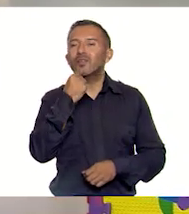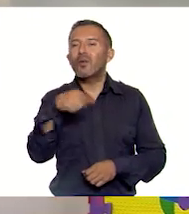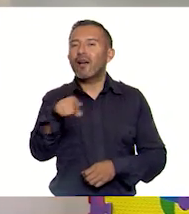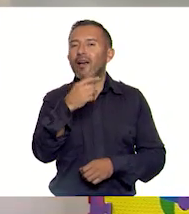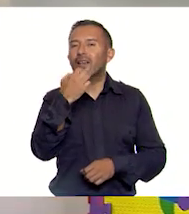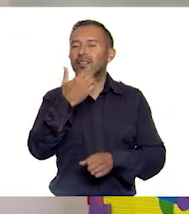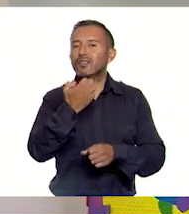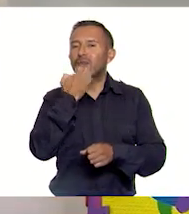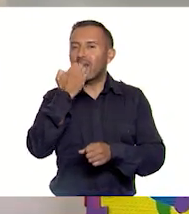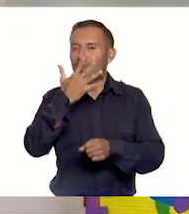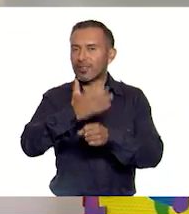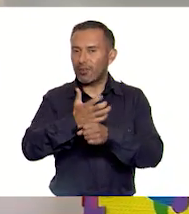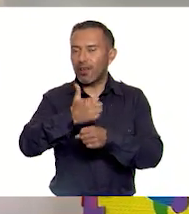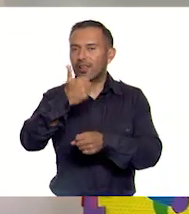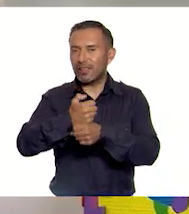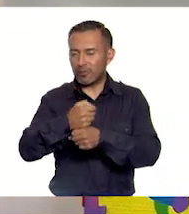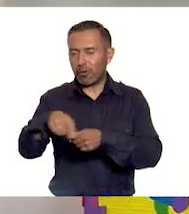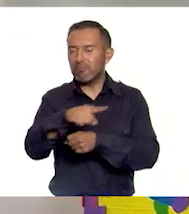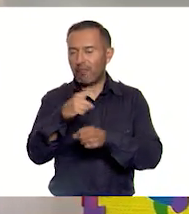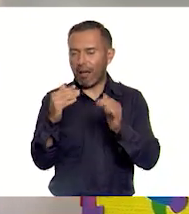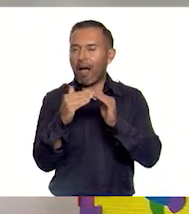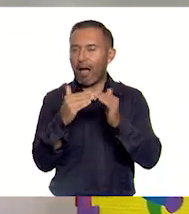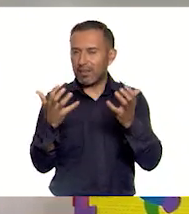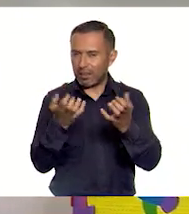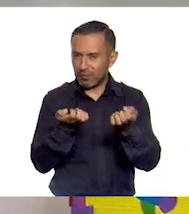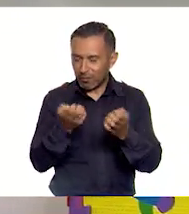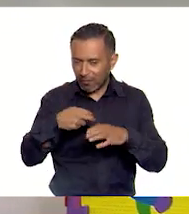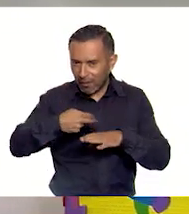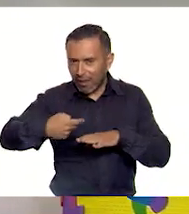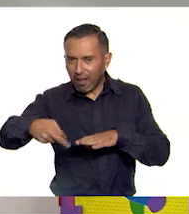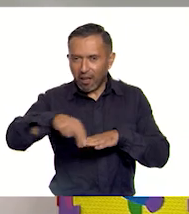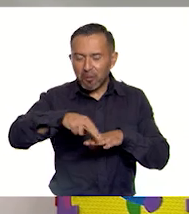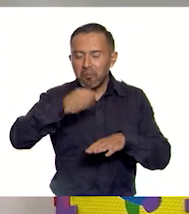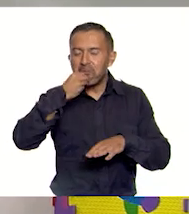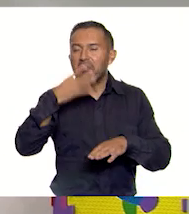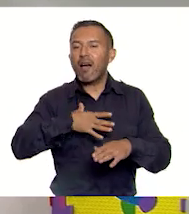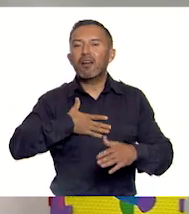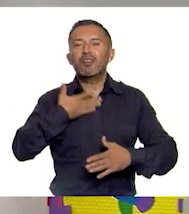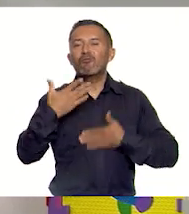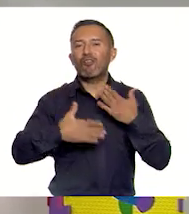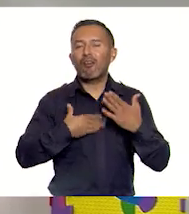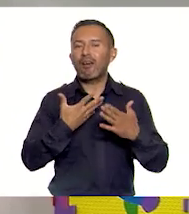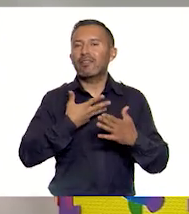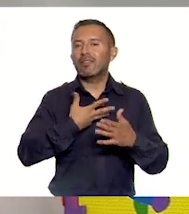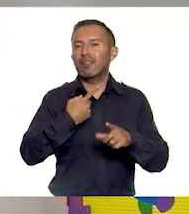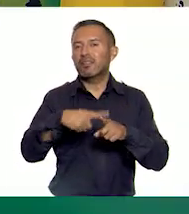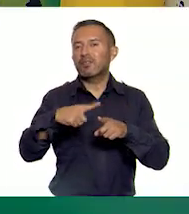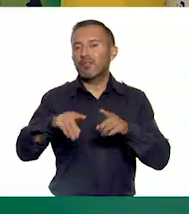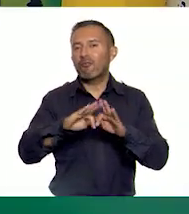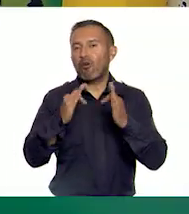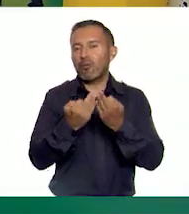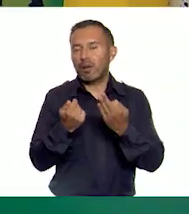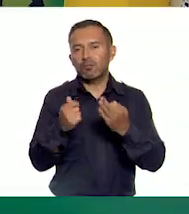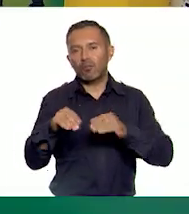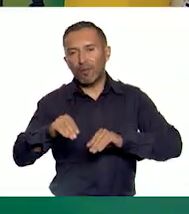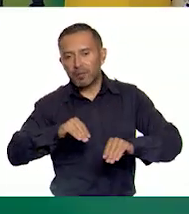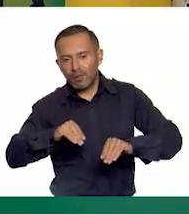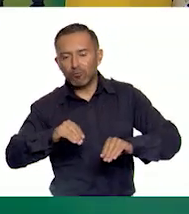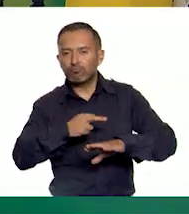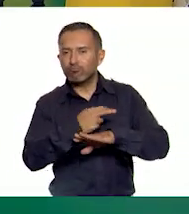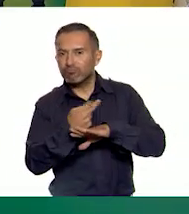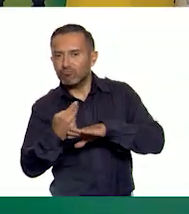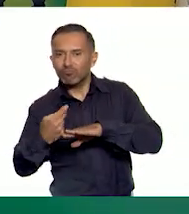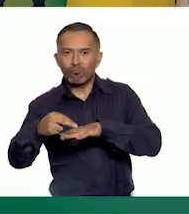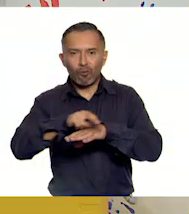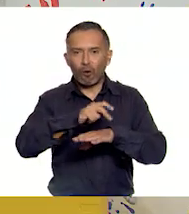grado lo van a hacer en su casa y se la van a pasar increíble. Y van a encontrar muchísimas formas de moverse y desplazarse realizando